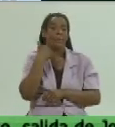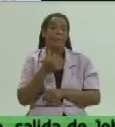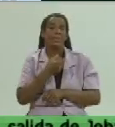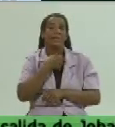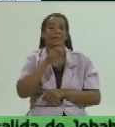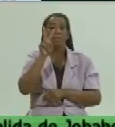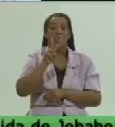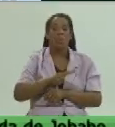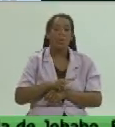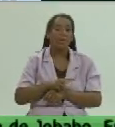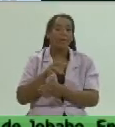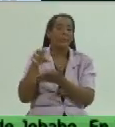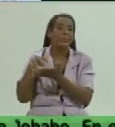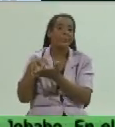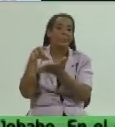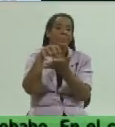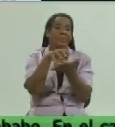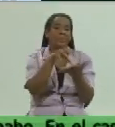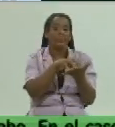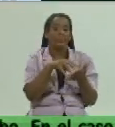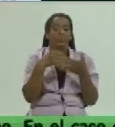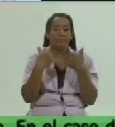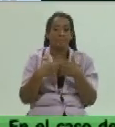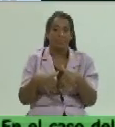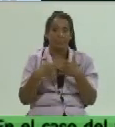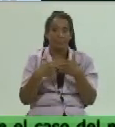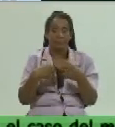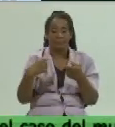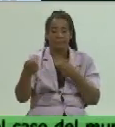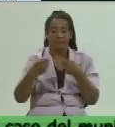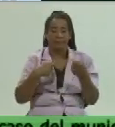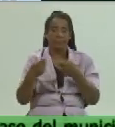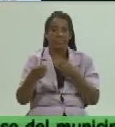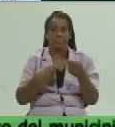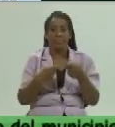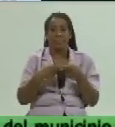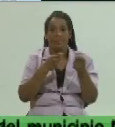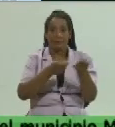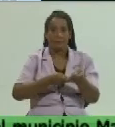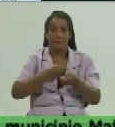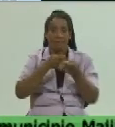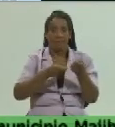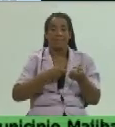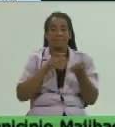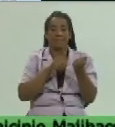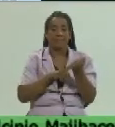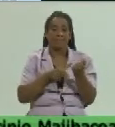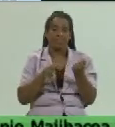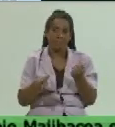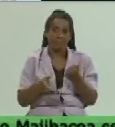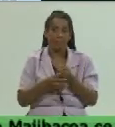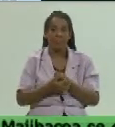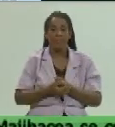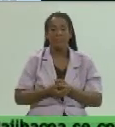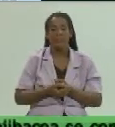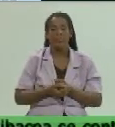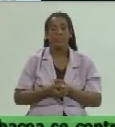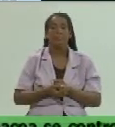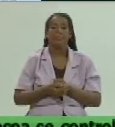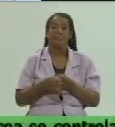destinos que van a tener estos productos y estas comercializaciones de productos agropecuarios en el territorio y por lo tanto